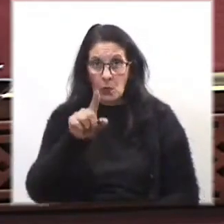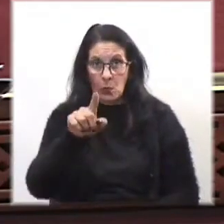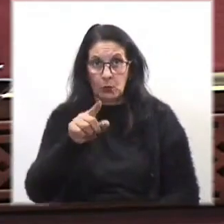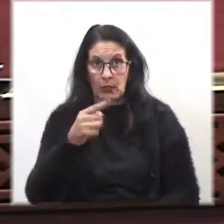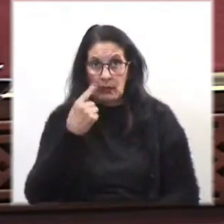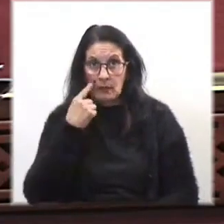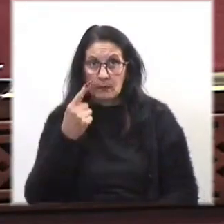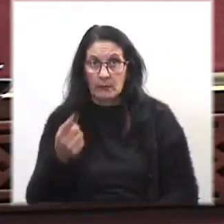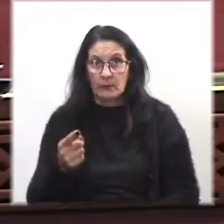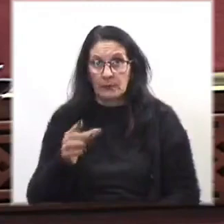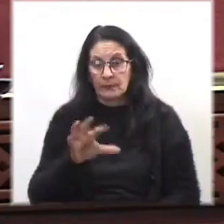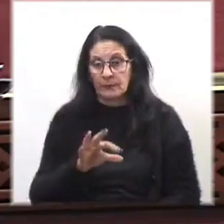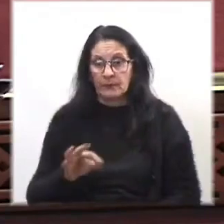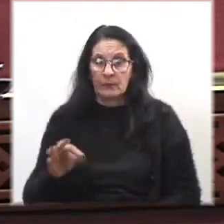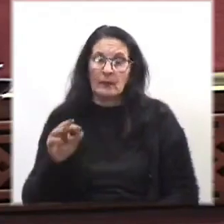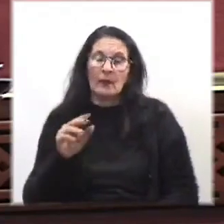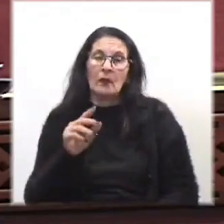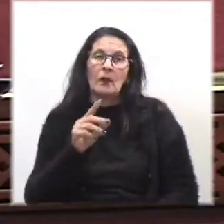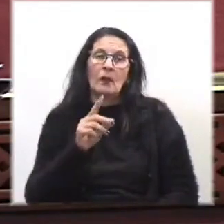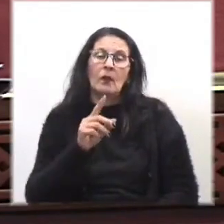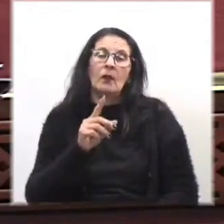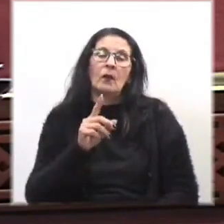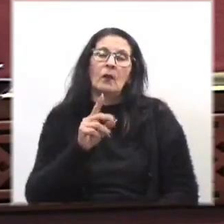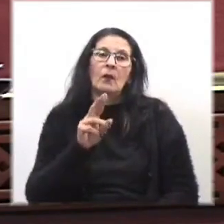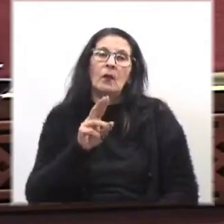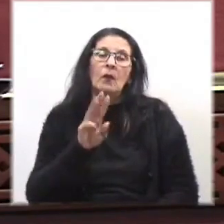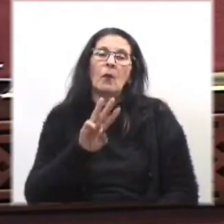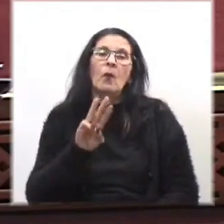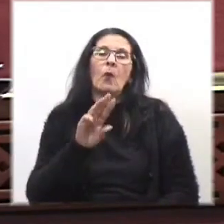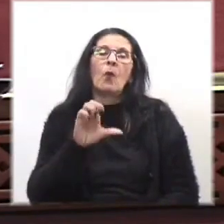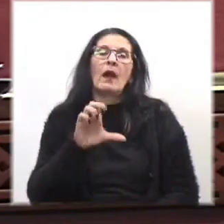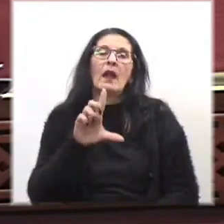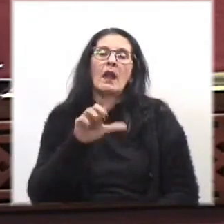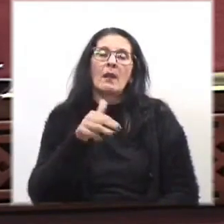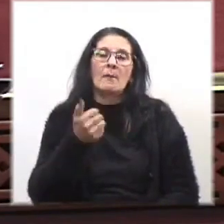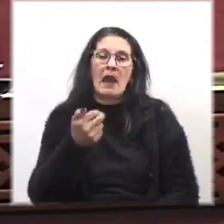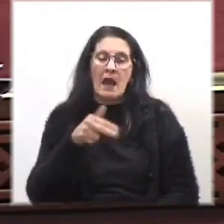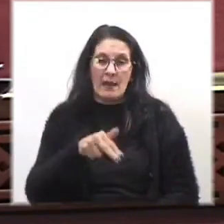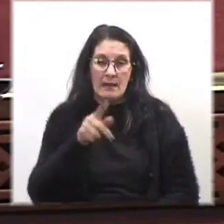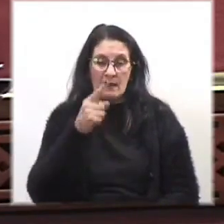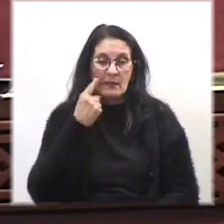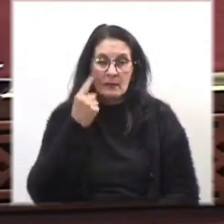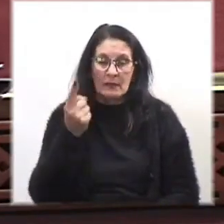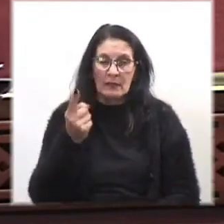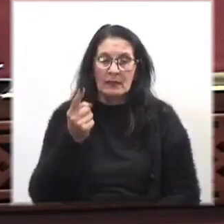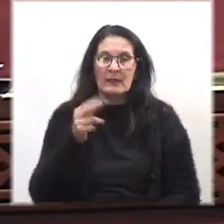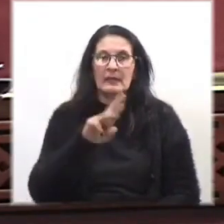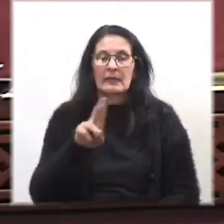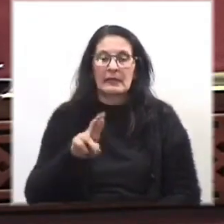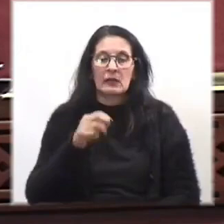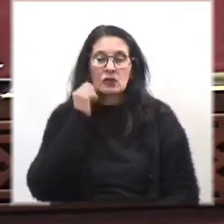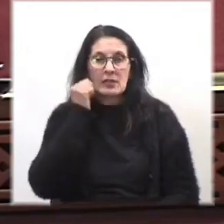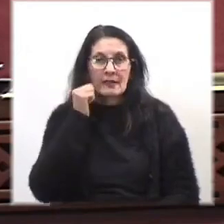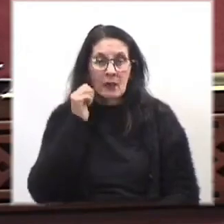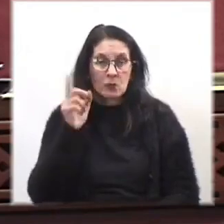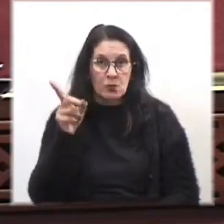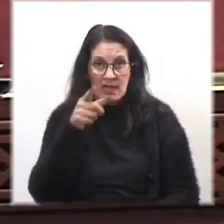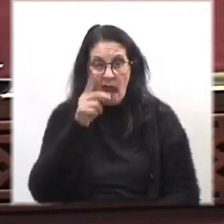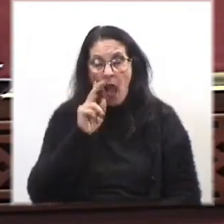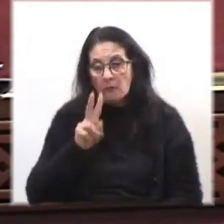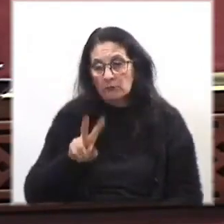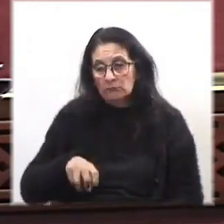la cosa esta del Google Map, y empieza a recorrer el río Santa Lucía, ¿sabe con qué se va a encontrar?